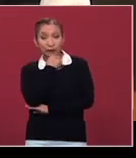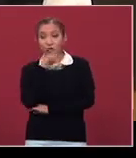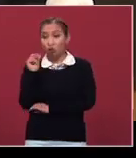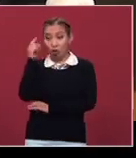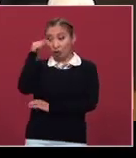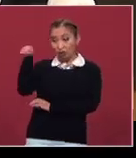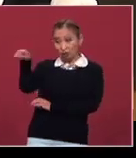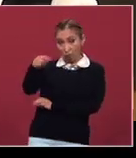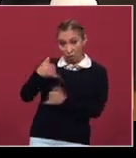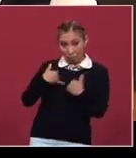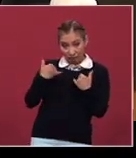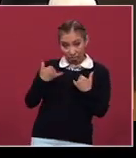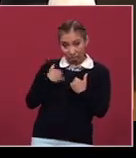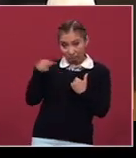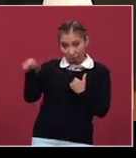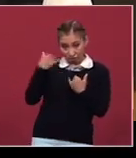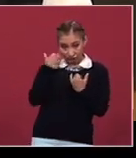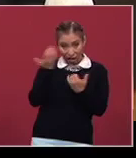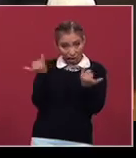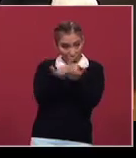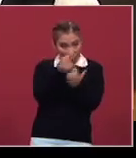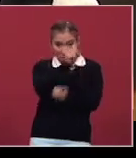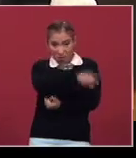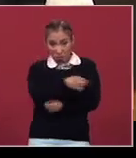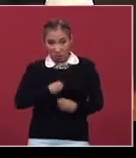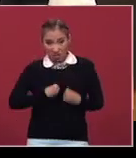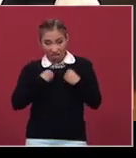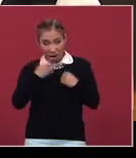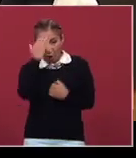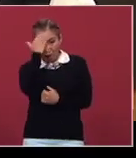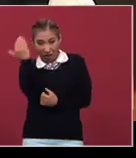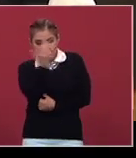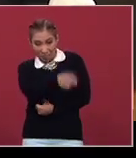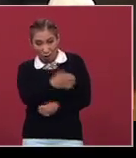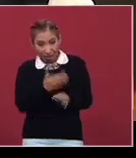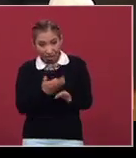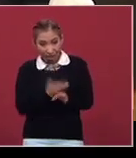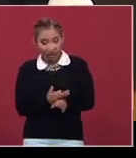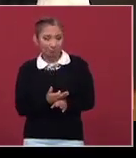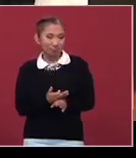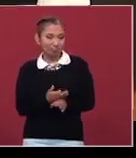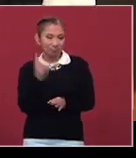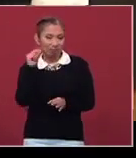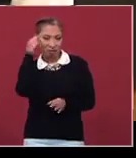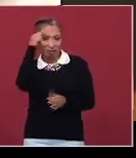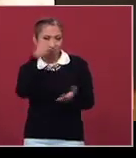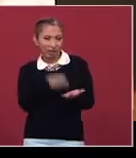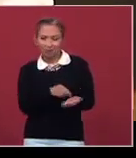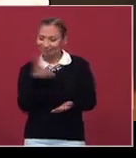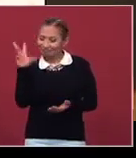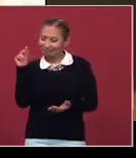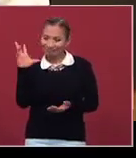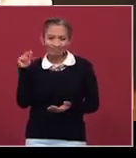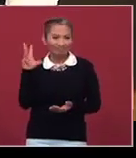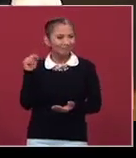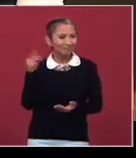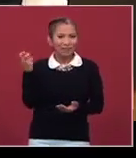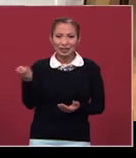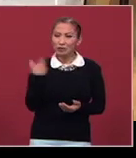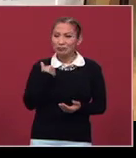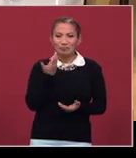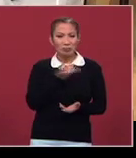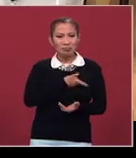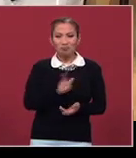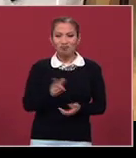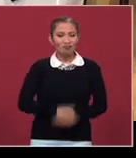creo que esos muchachos quieran seguir viviendo en las condiciones que estamos viviendo. No, esa no la